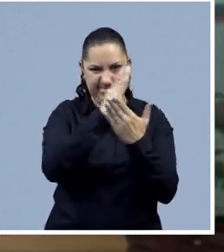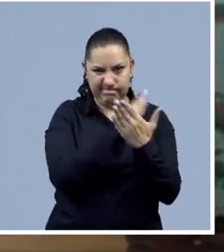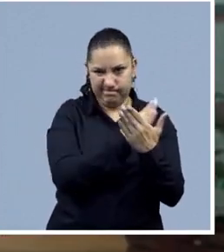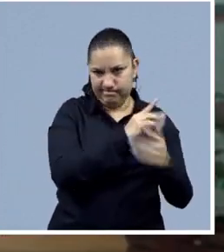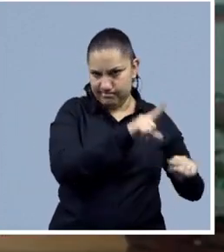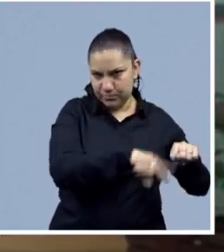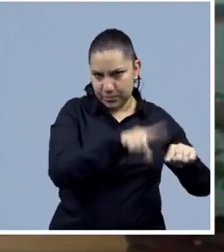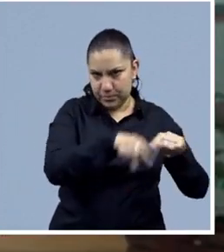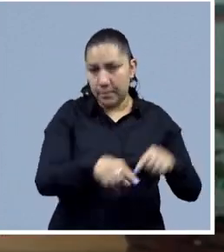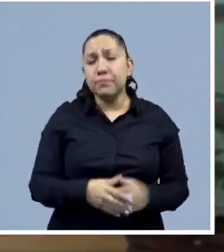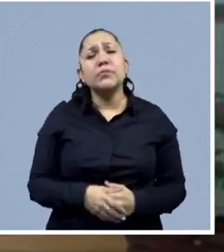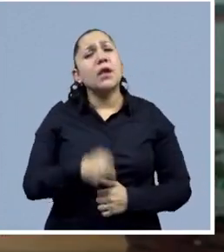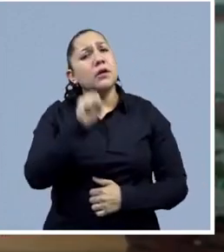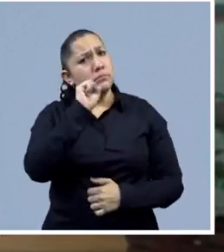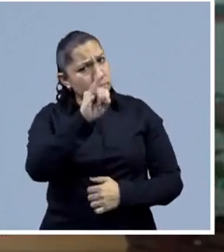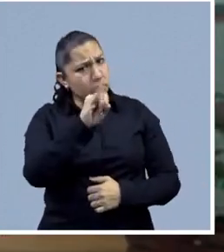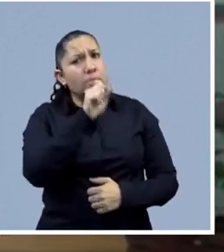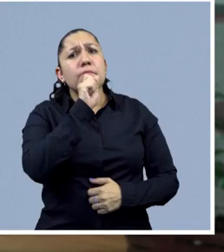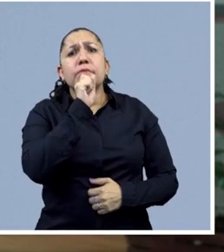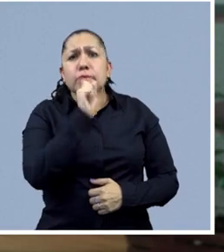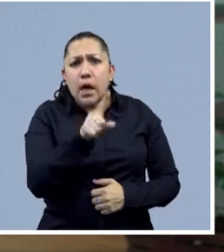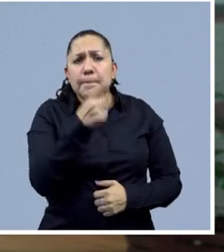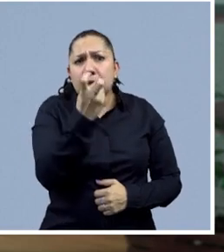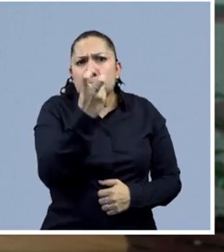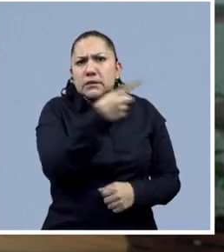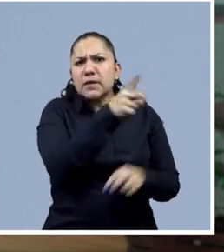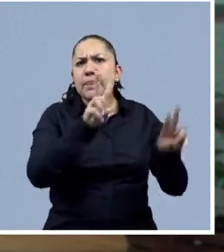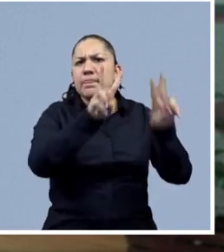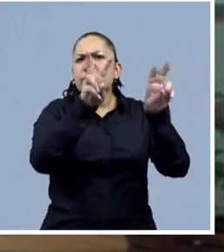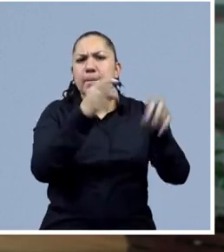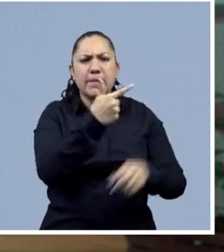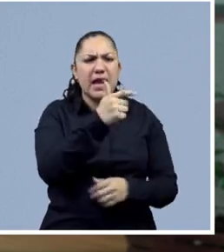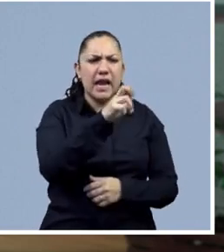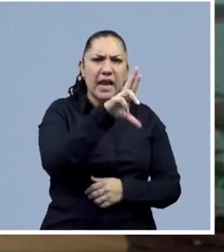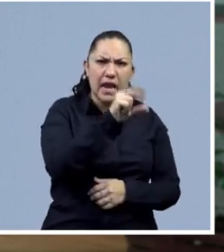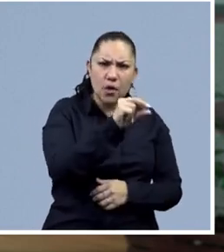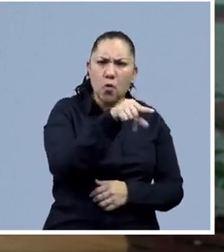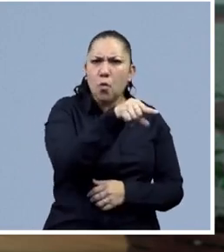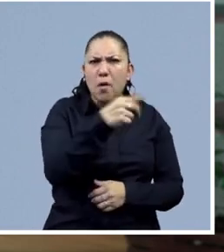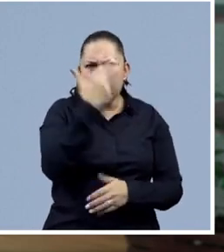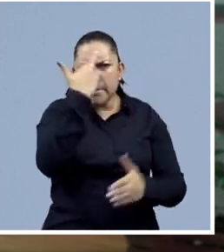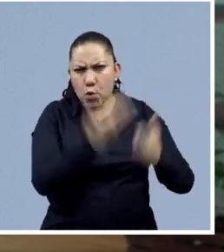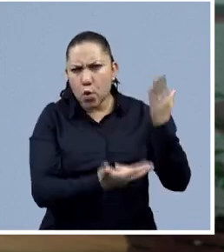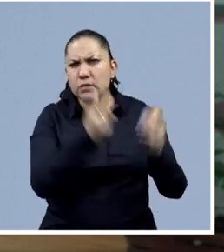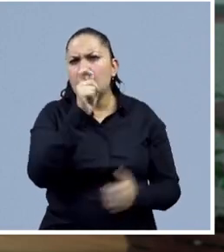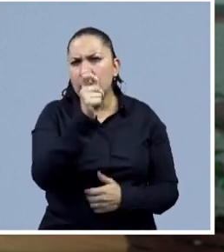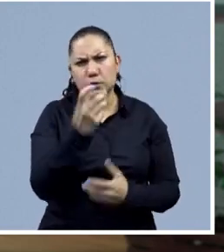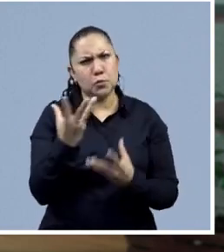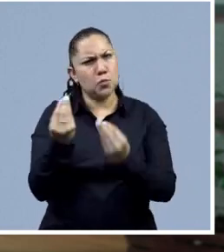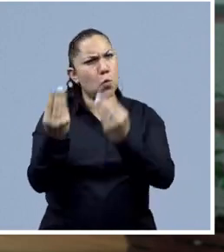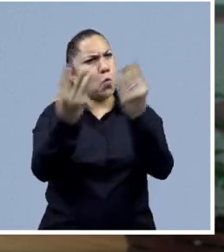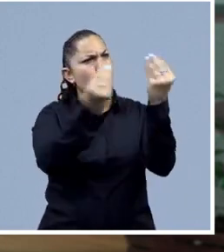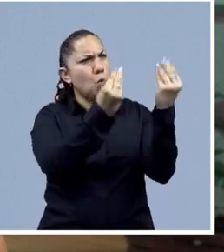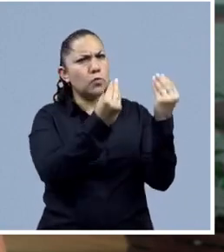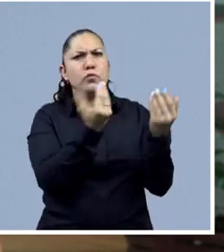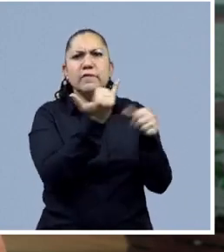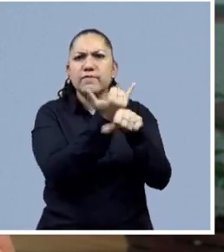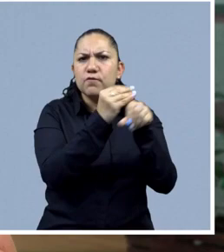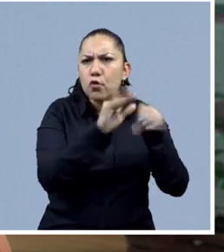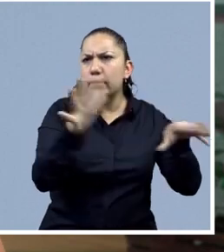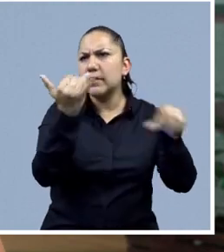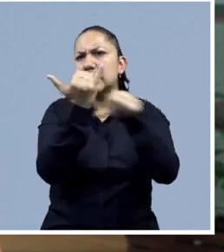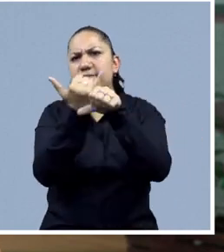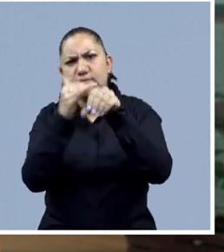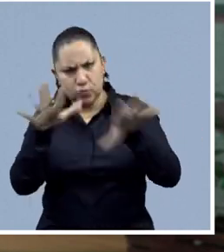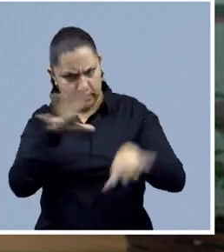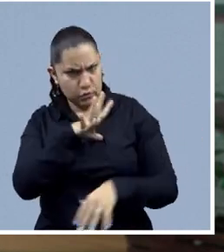existen múltiples recursos disponibles para consultar información sobre lo que es la violencia de género, cómo afecta esta problemática. Háblese